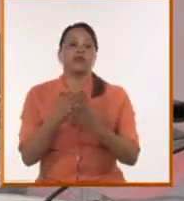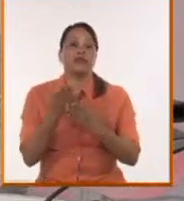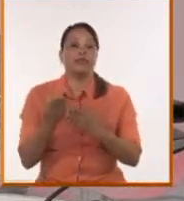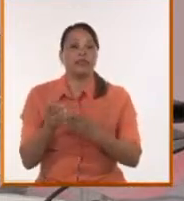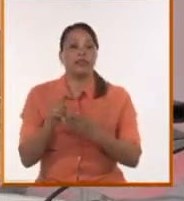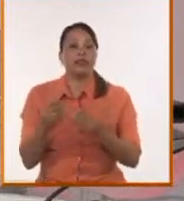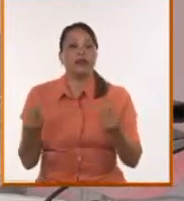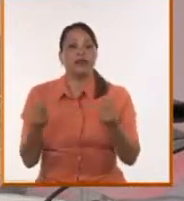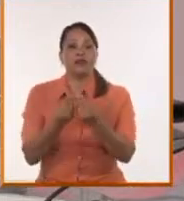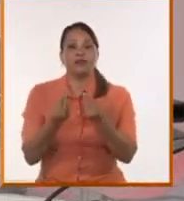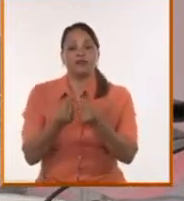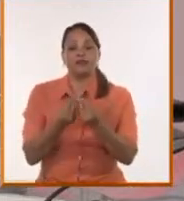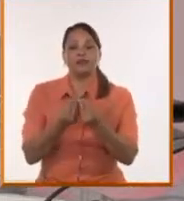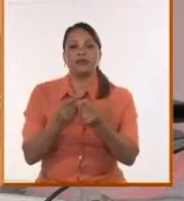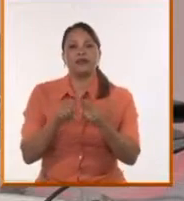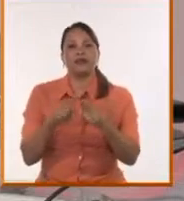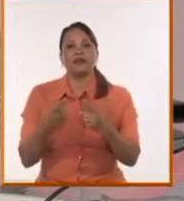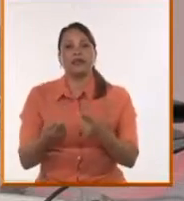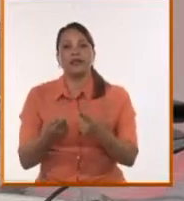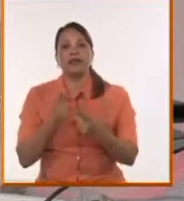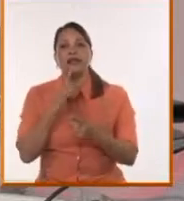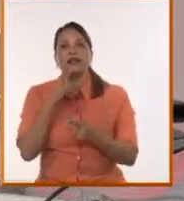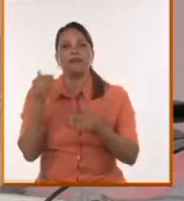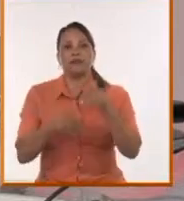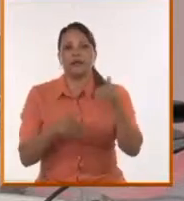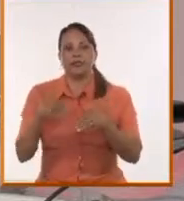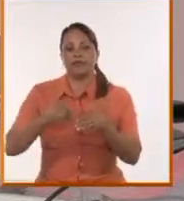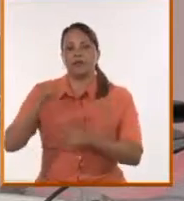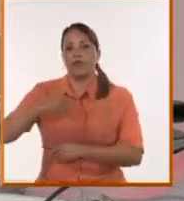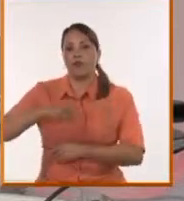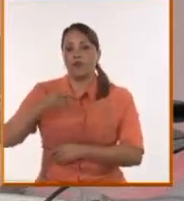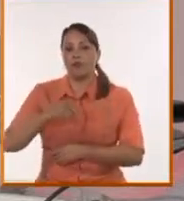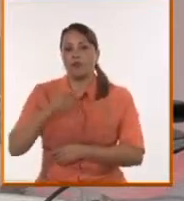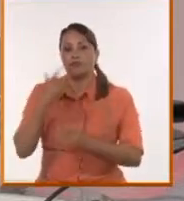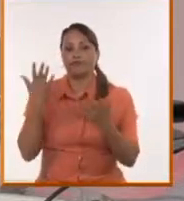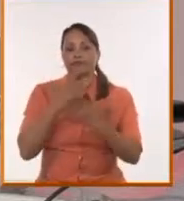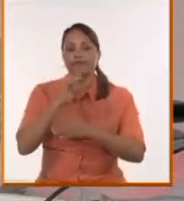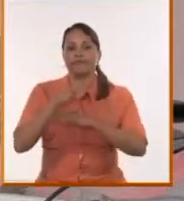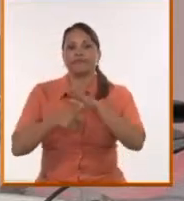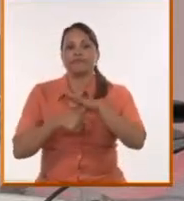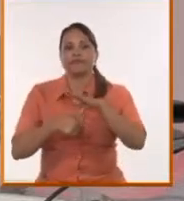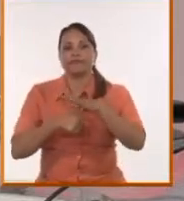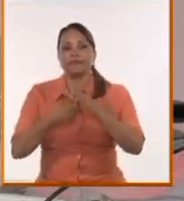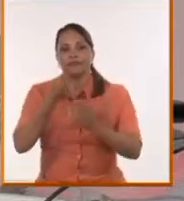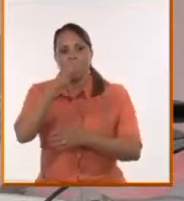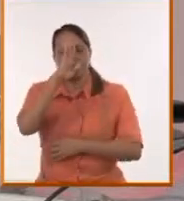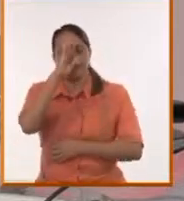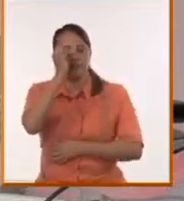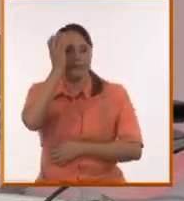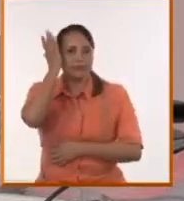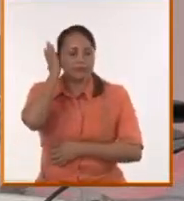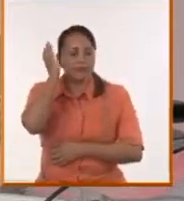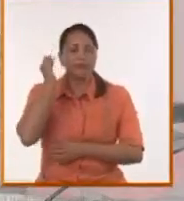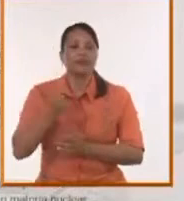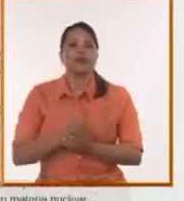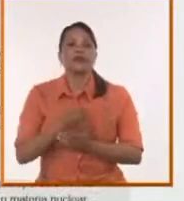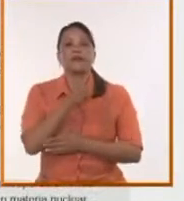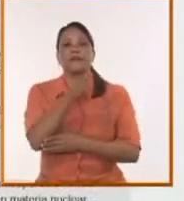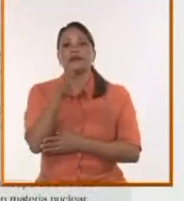va acompañada también con la presencia hoy del presidente Díaz Canel en dos